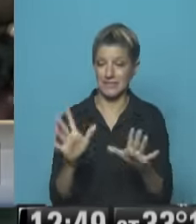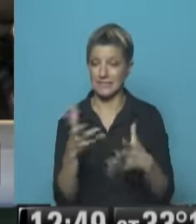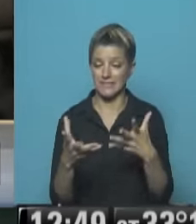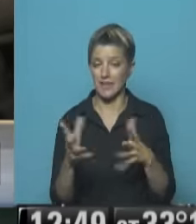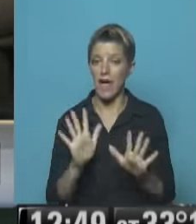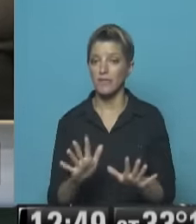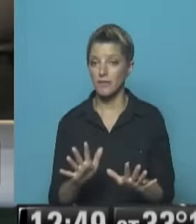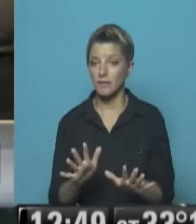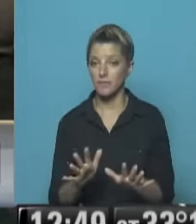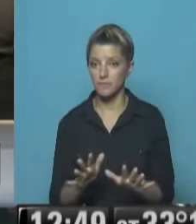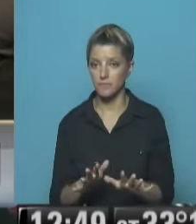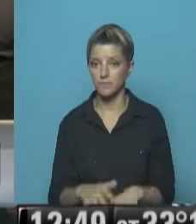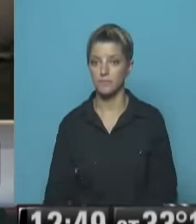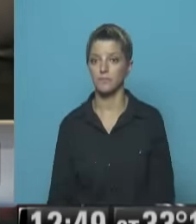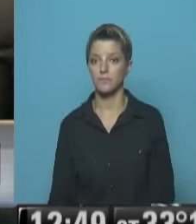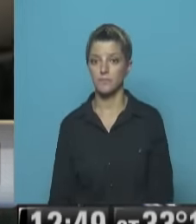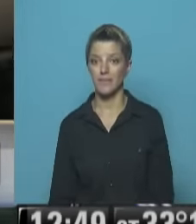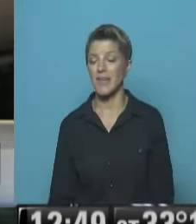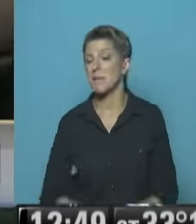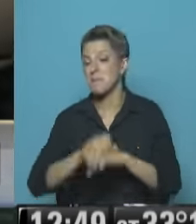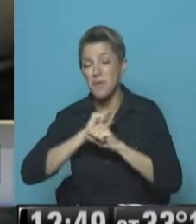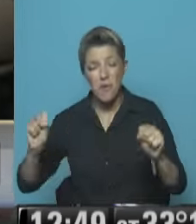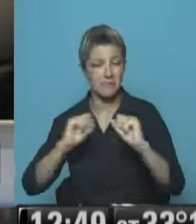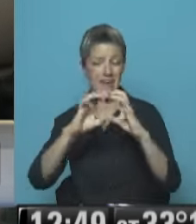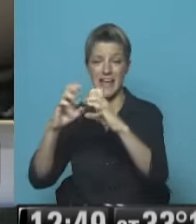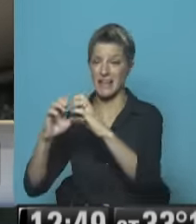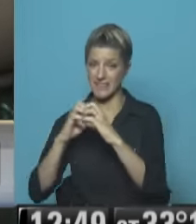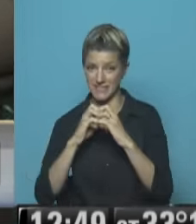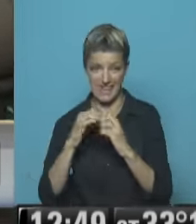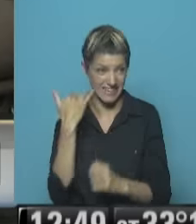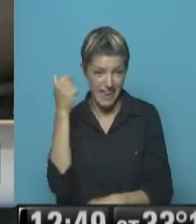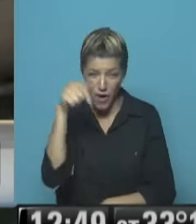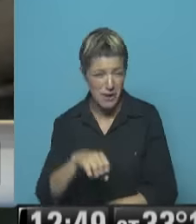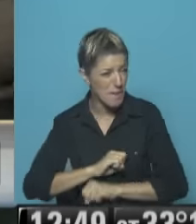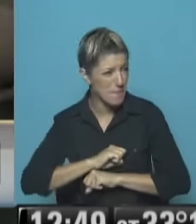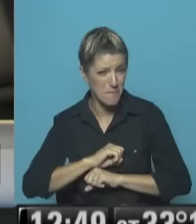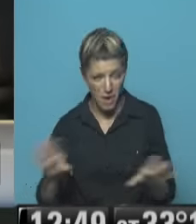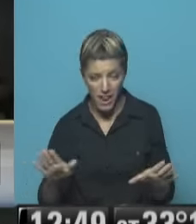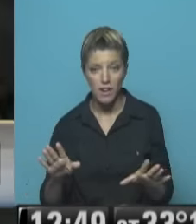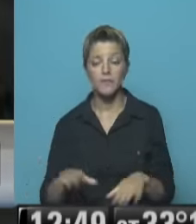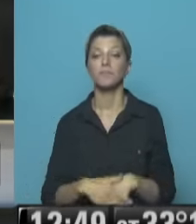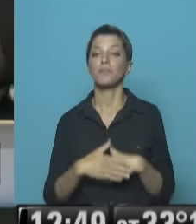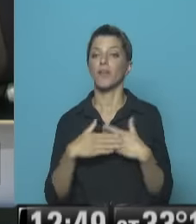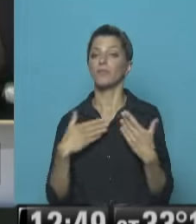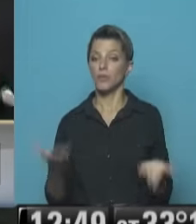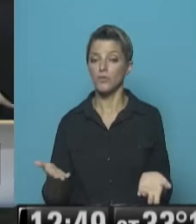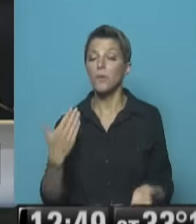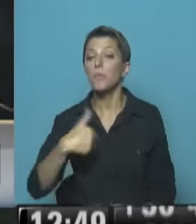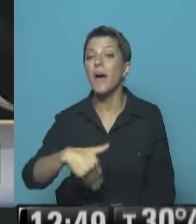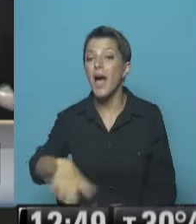impulso De los dos factores Es agudizar mucho más Una crisis que ya es tremenda Una crisis económica Con lo cual Te lleva a una situación